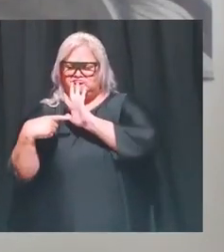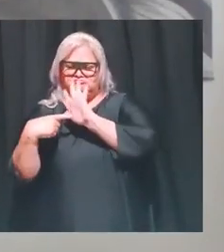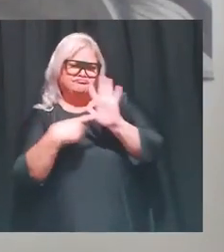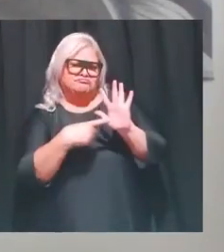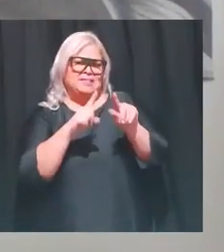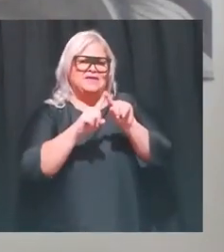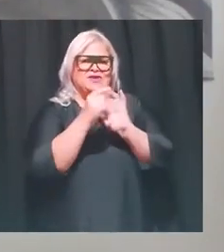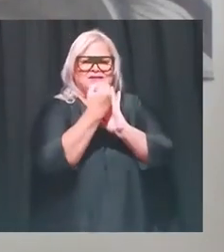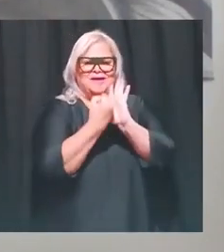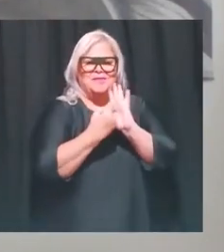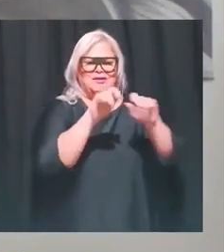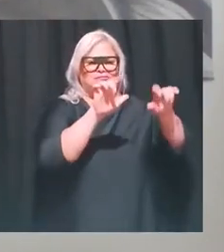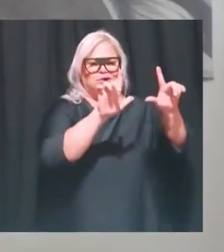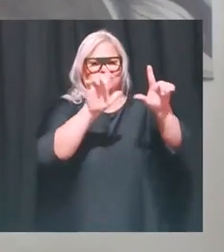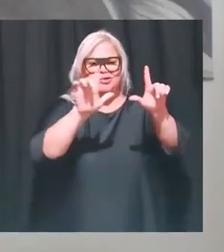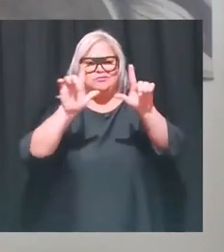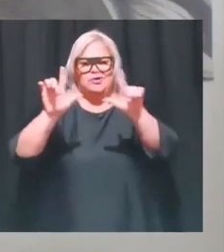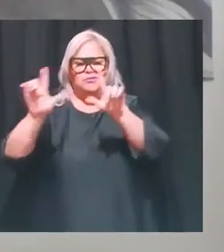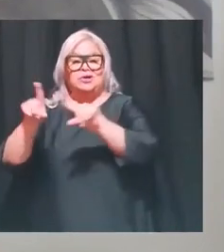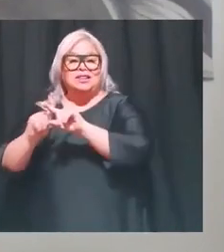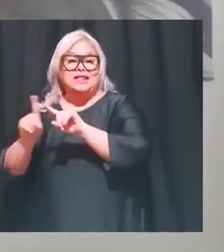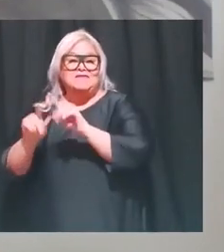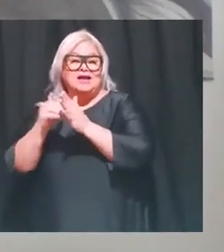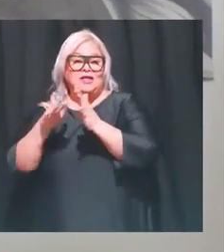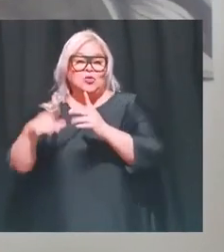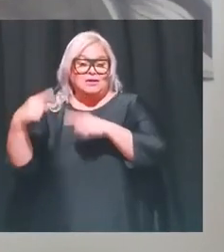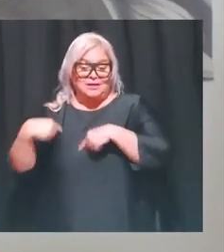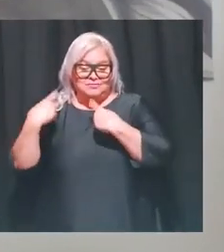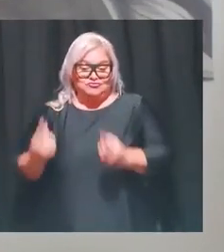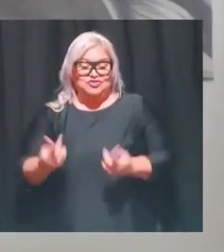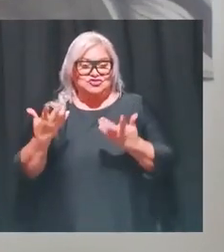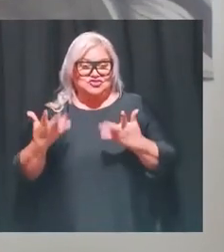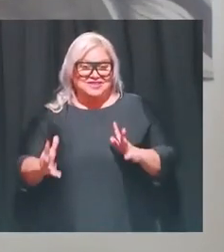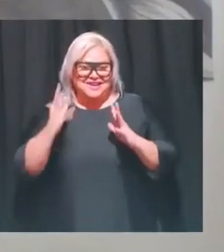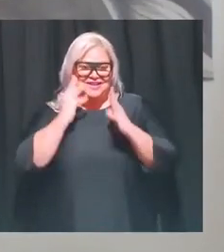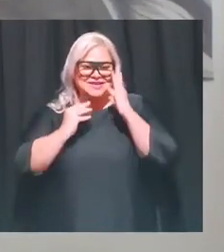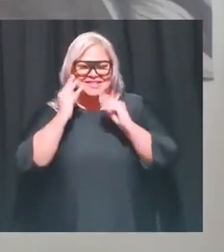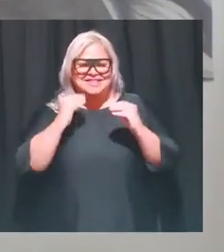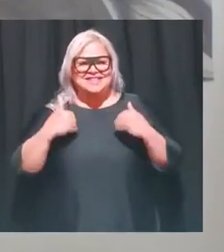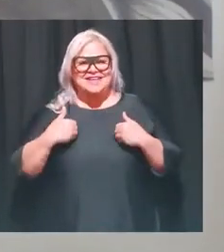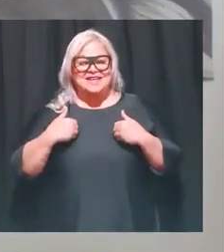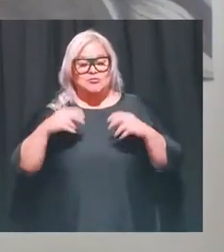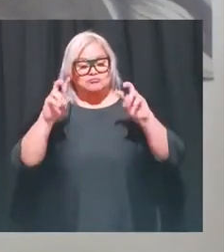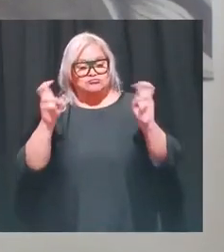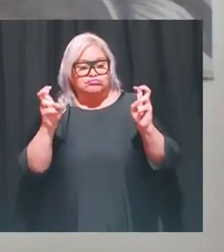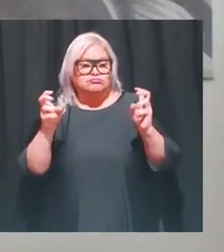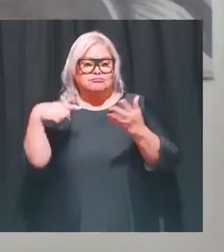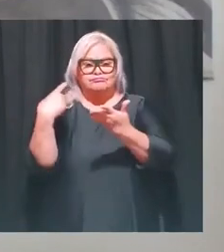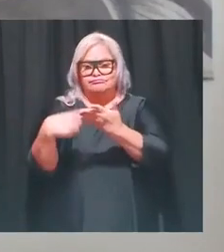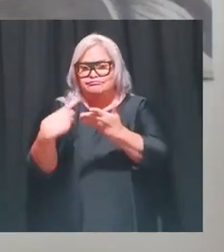imágenes de distintos estudiantes que han hecho este ejercicio y vamos a estar hablando sobre esos